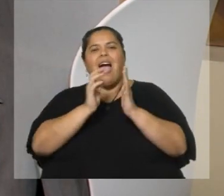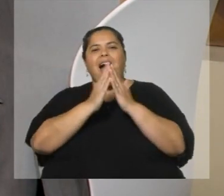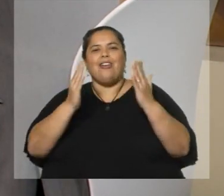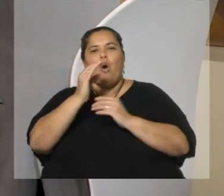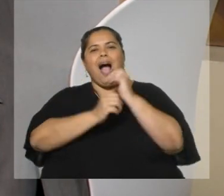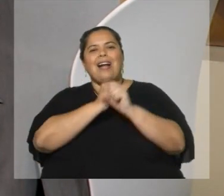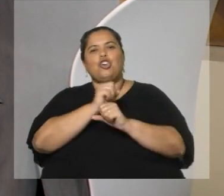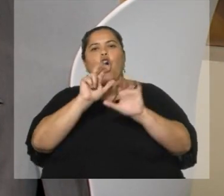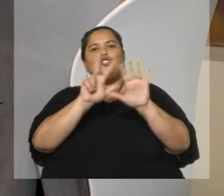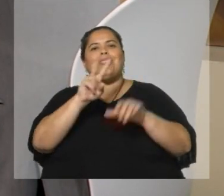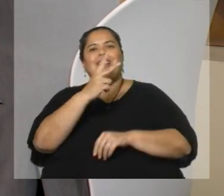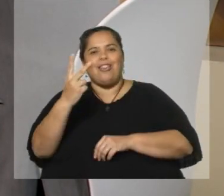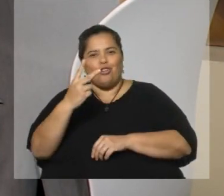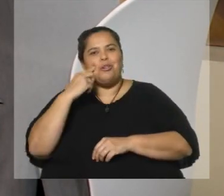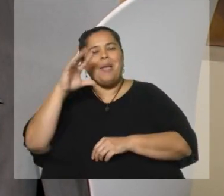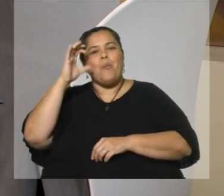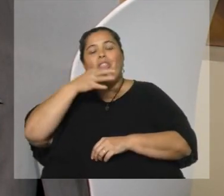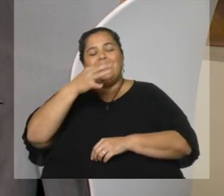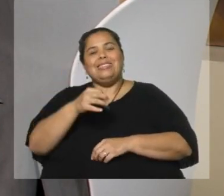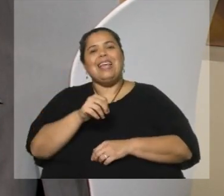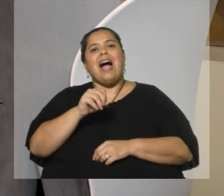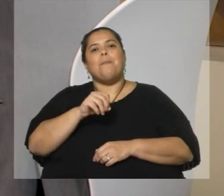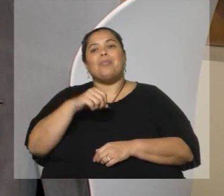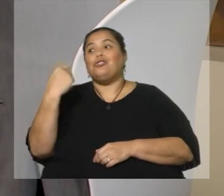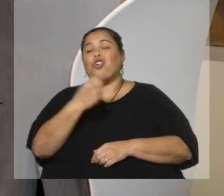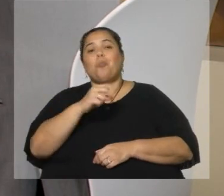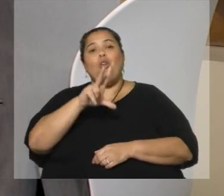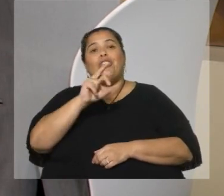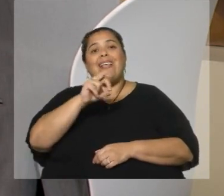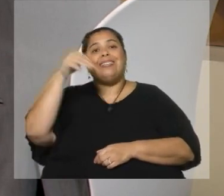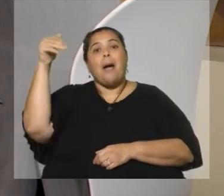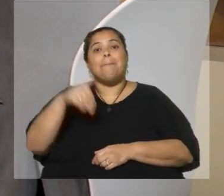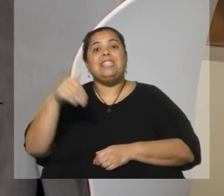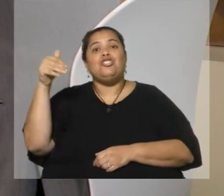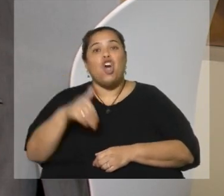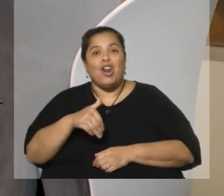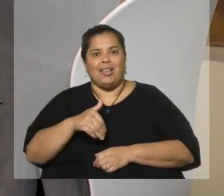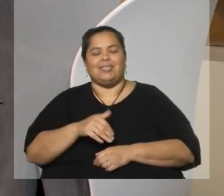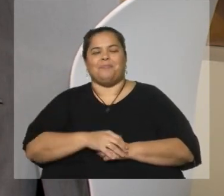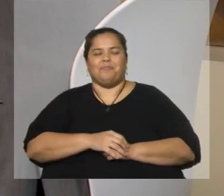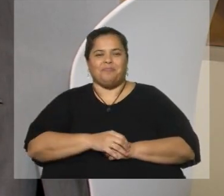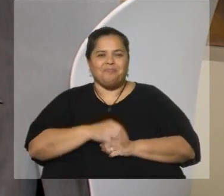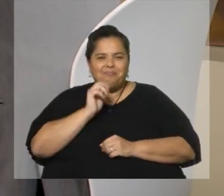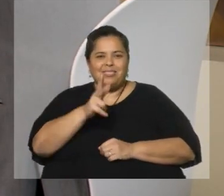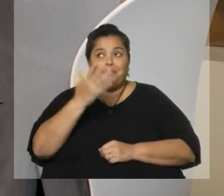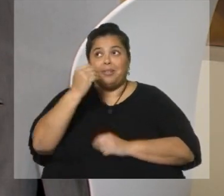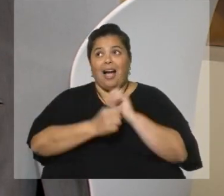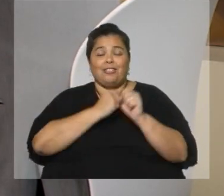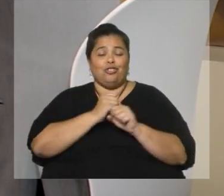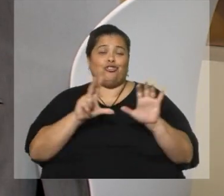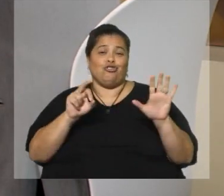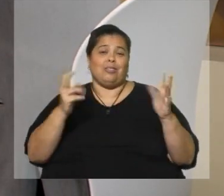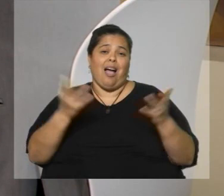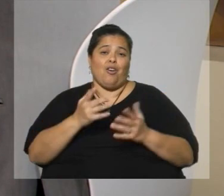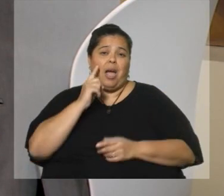terminaba el censo y el título fue Somos 30 millones y el número exacto de personas. Ya en los 80, ¿no? Argentina debe estar